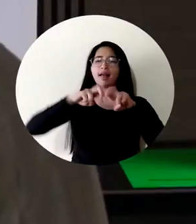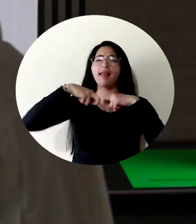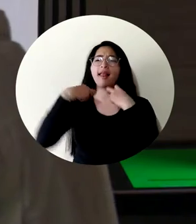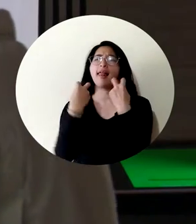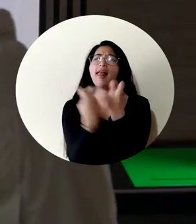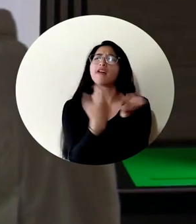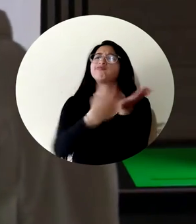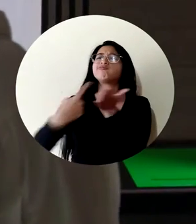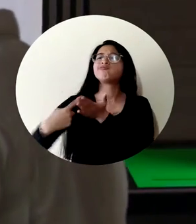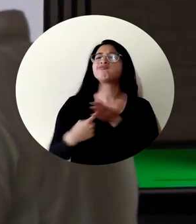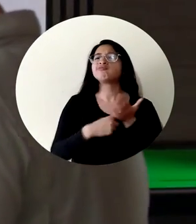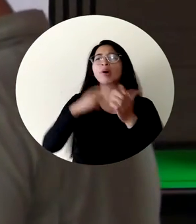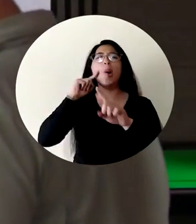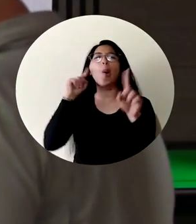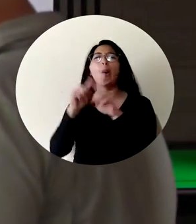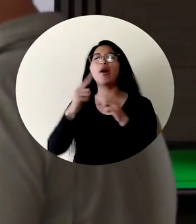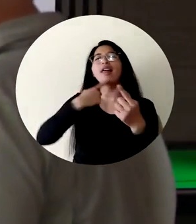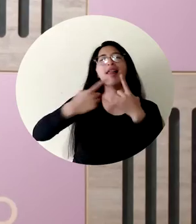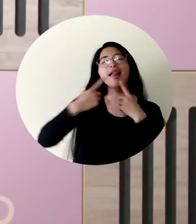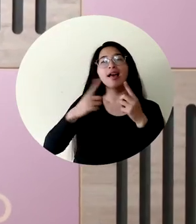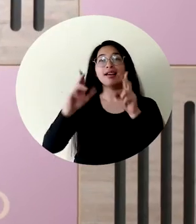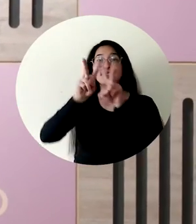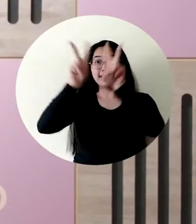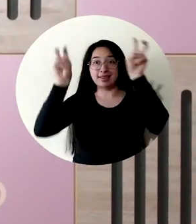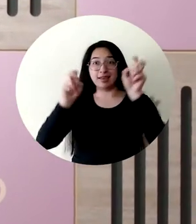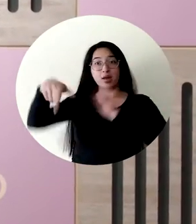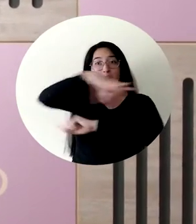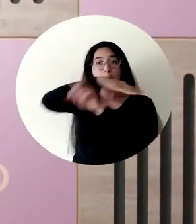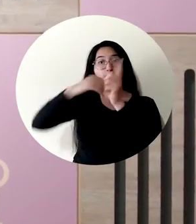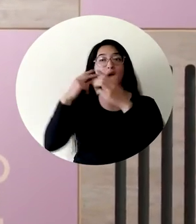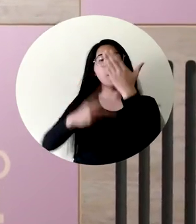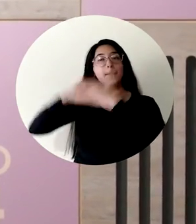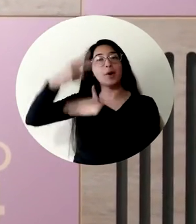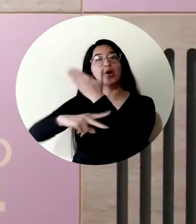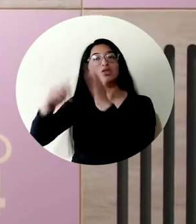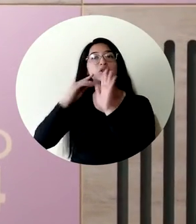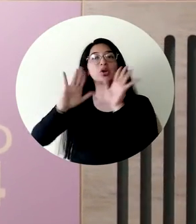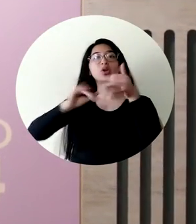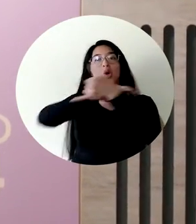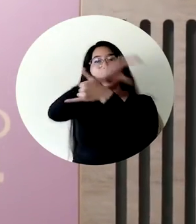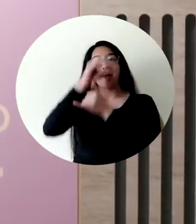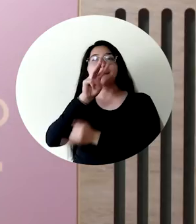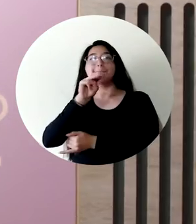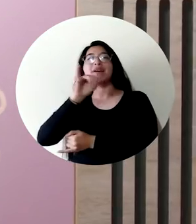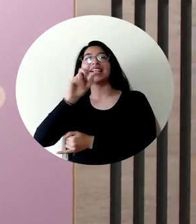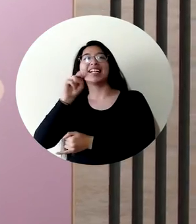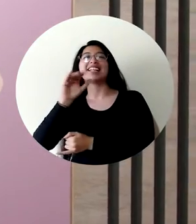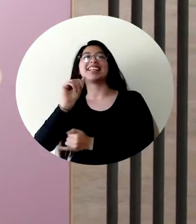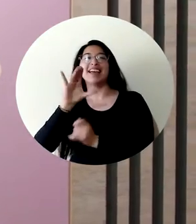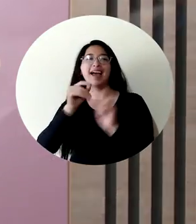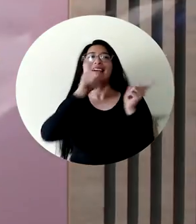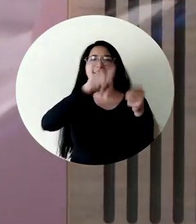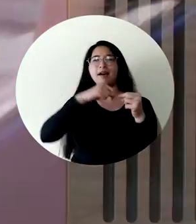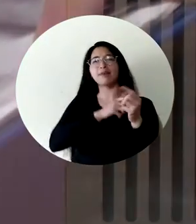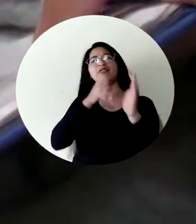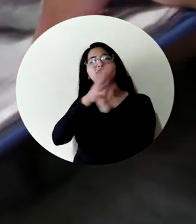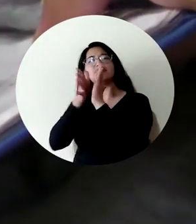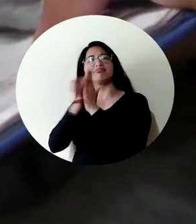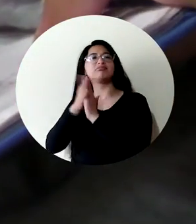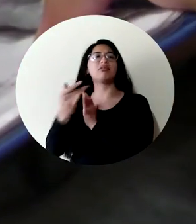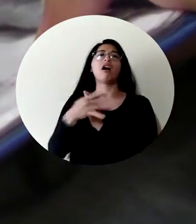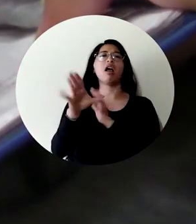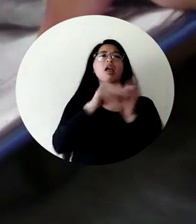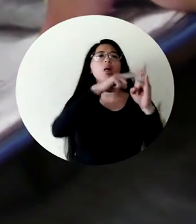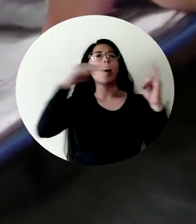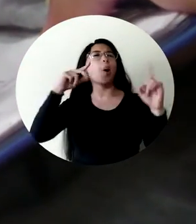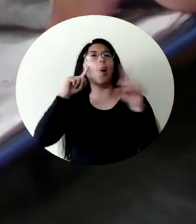El conversatorio se realizó en el marco del proyecto Manejo Integrado Marino Costero MIMAC y fue propiciado por la Alma Mater, consciente de la